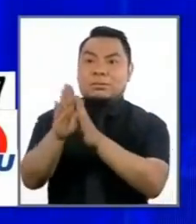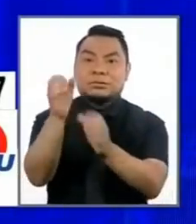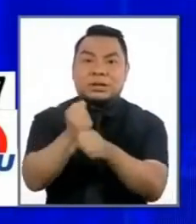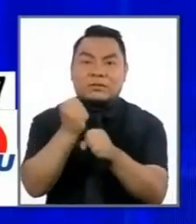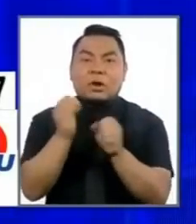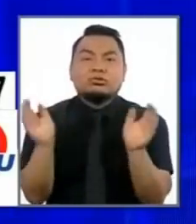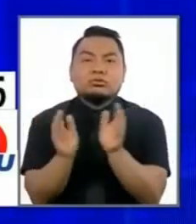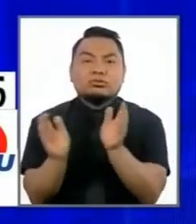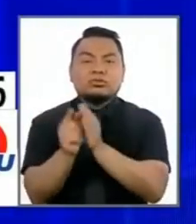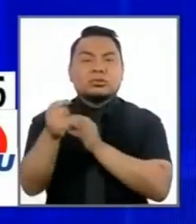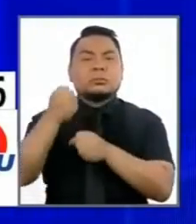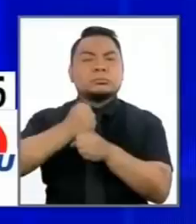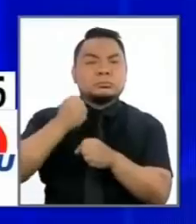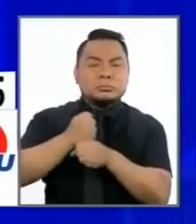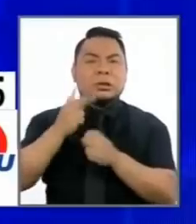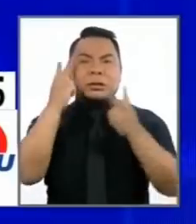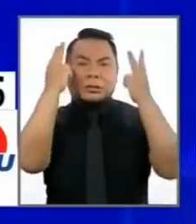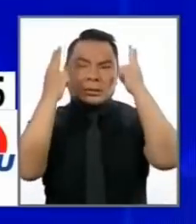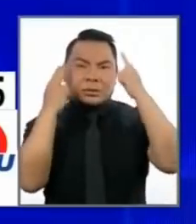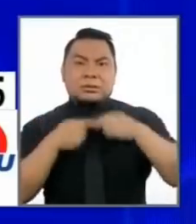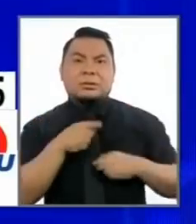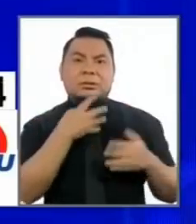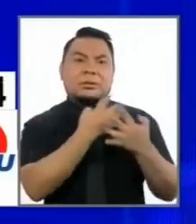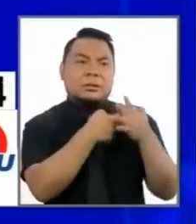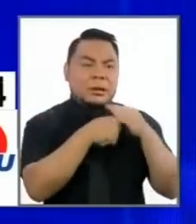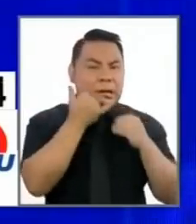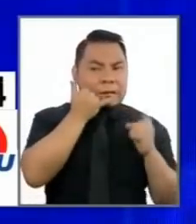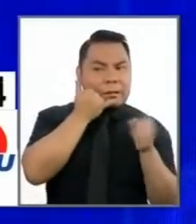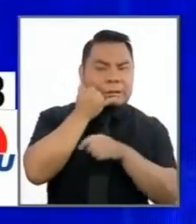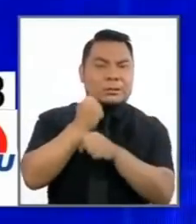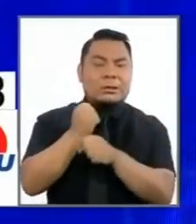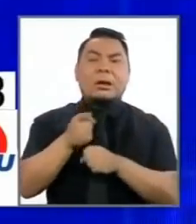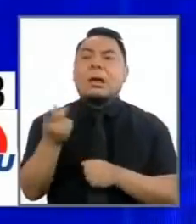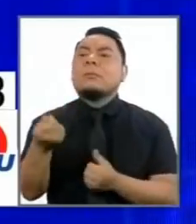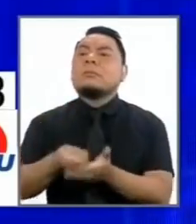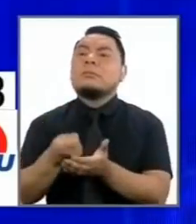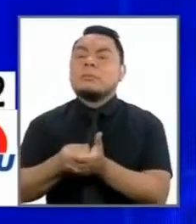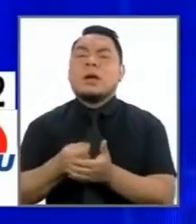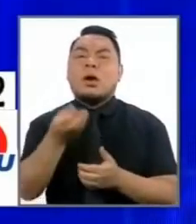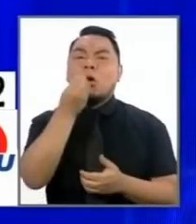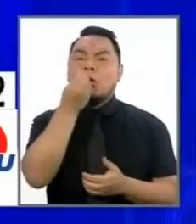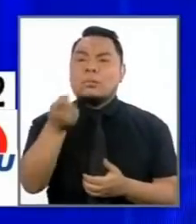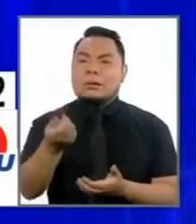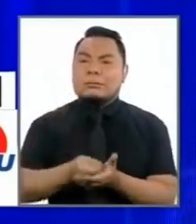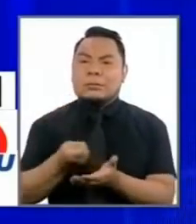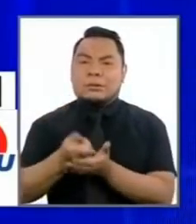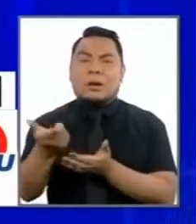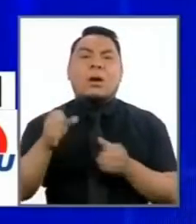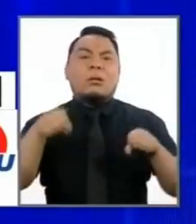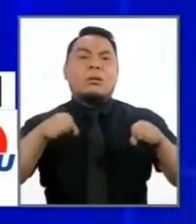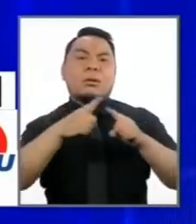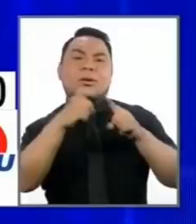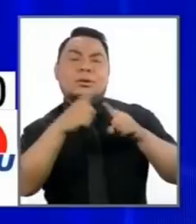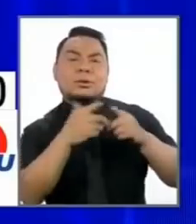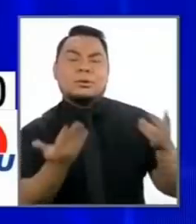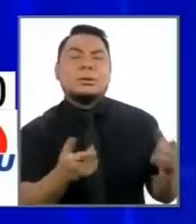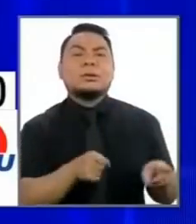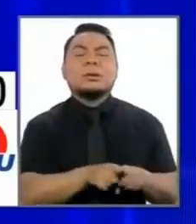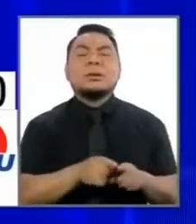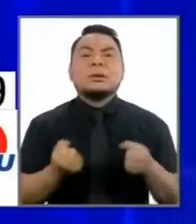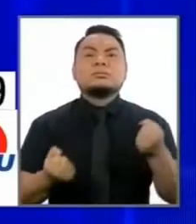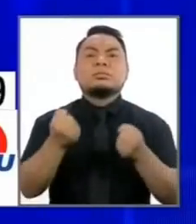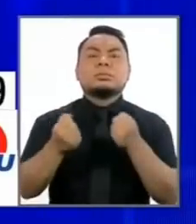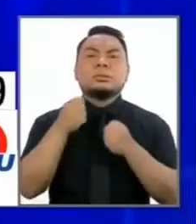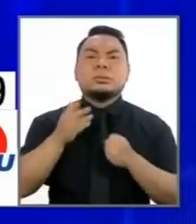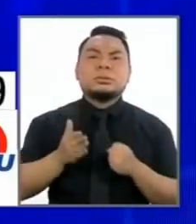tienen su bodega, su taller, su peluquería. El cobro de cupos para la señora que vende comida en la esquina o para nuestros mototaxistas o taxistas